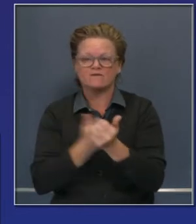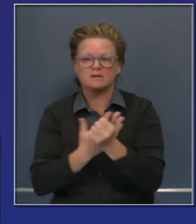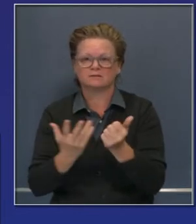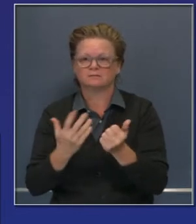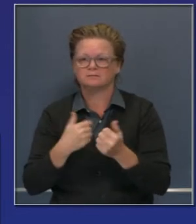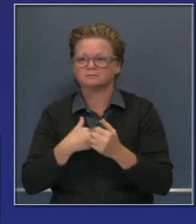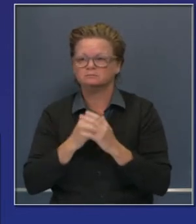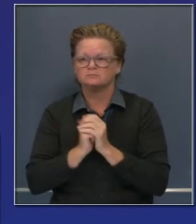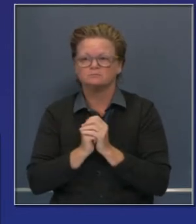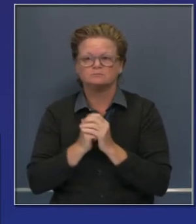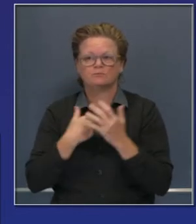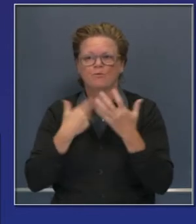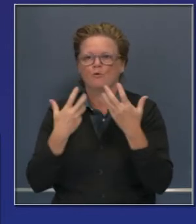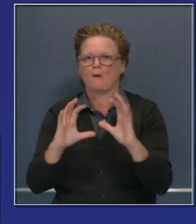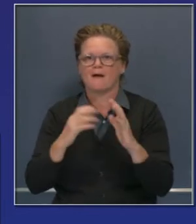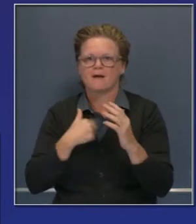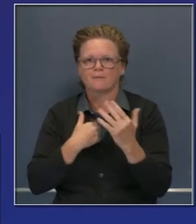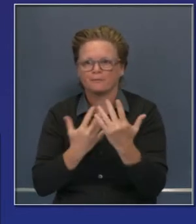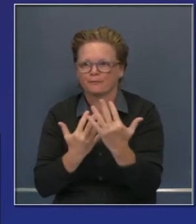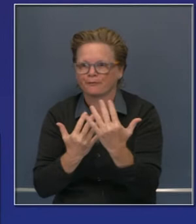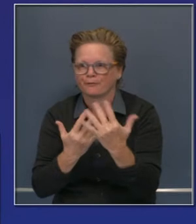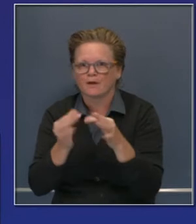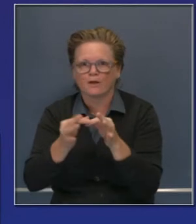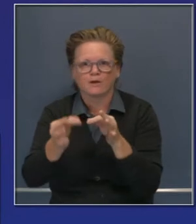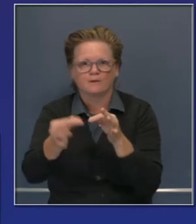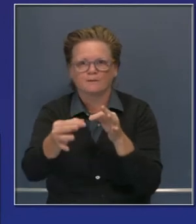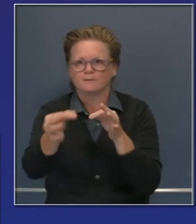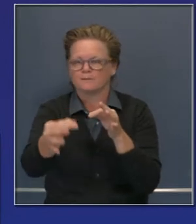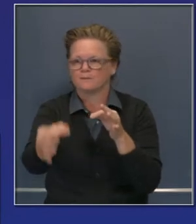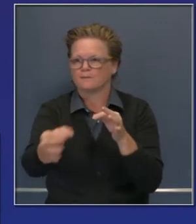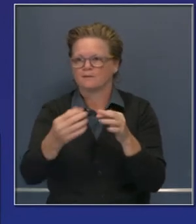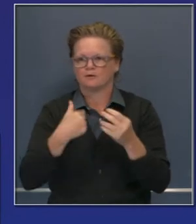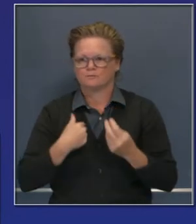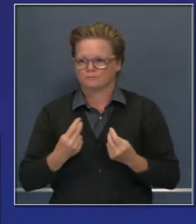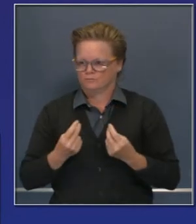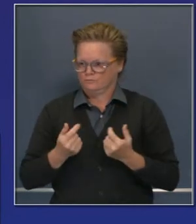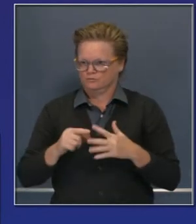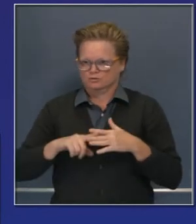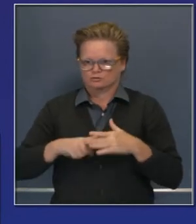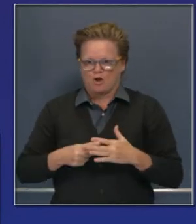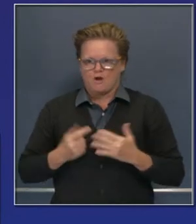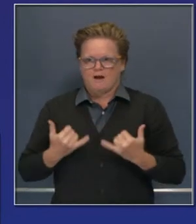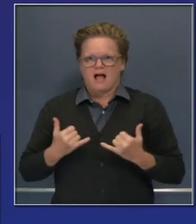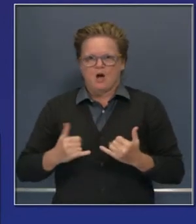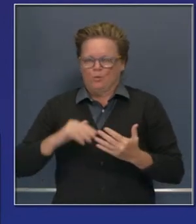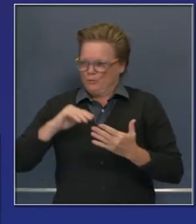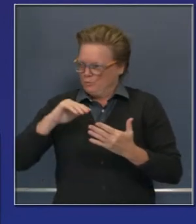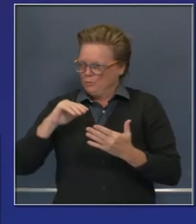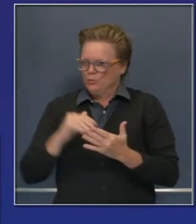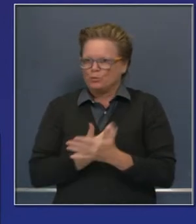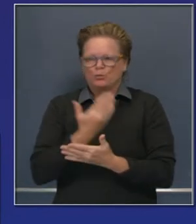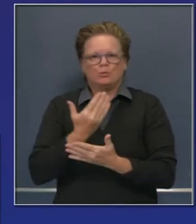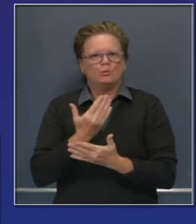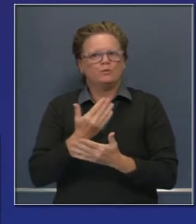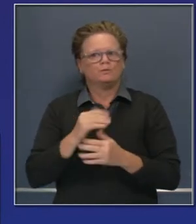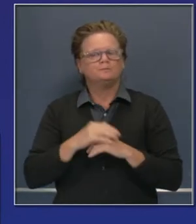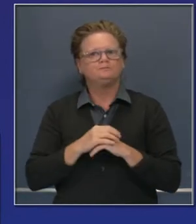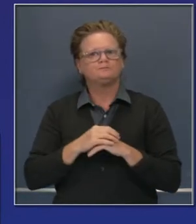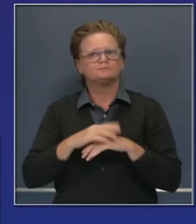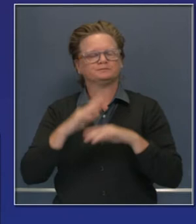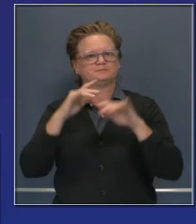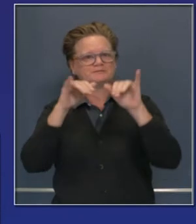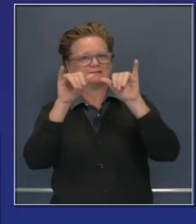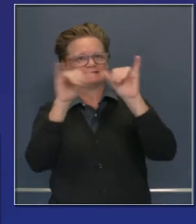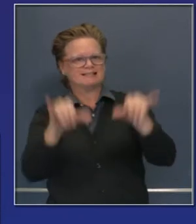hemos iniciado de nuevo este fin de semana. Yo no quise esperar un día más para iniciar esta nueva etapa con